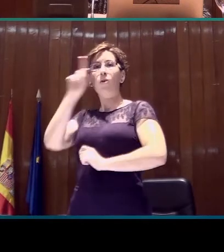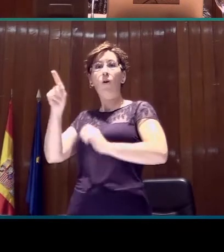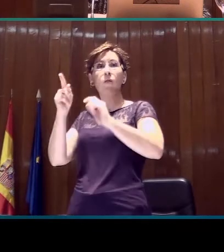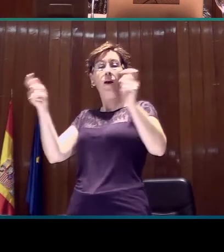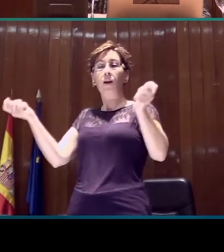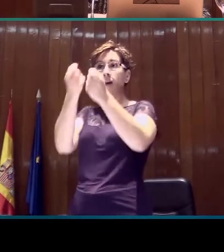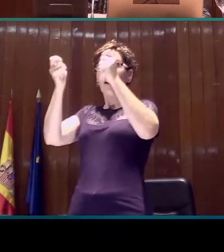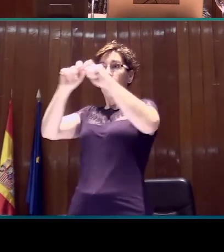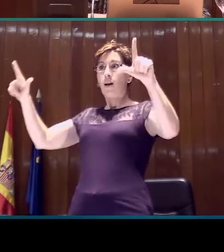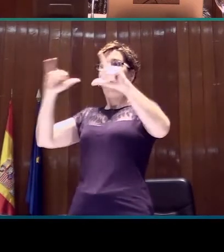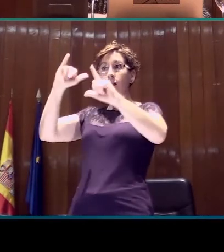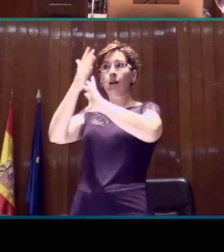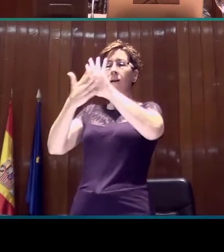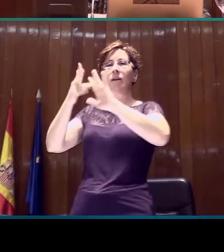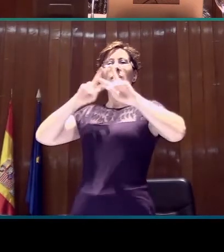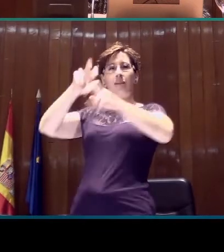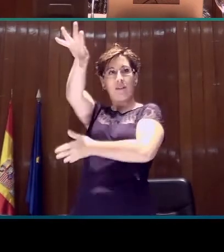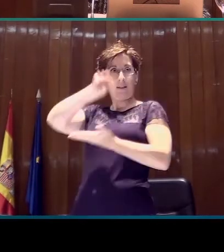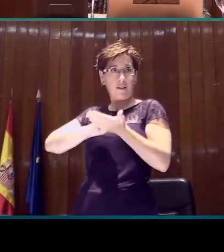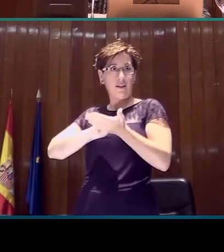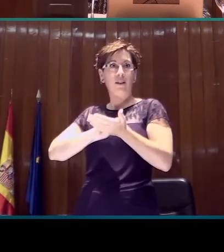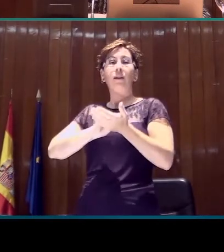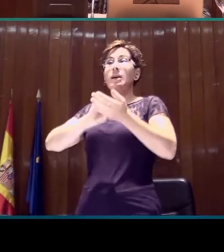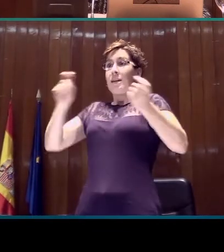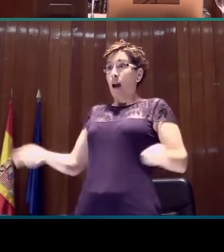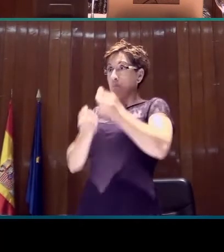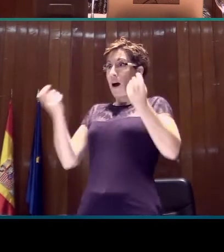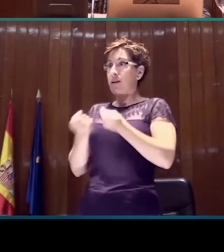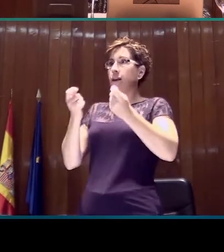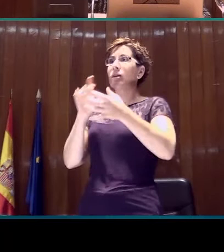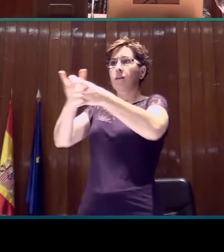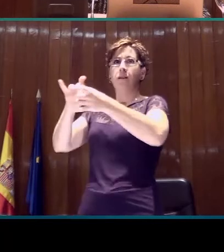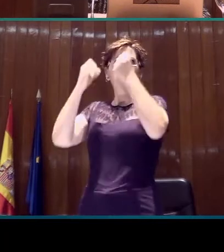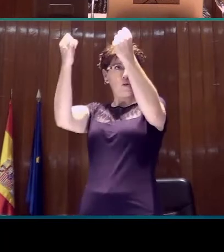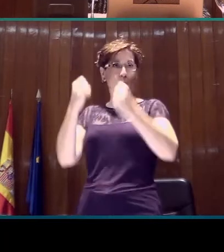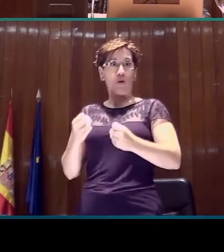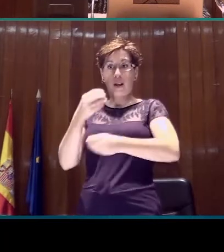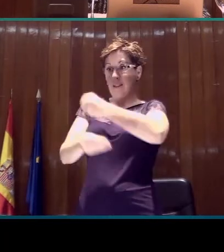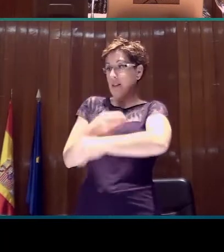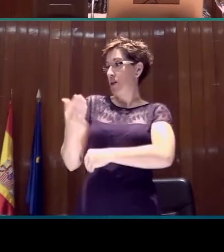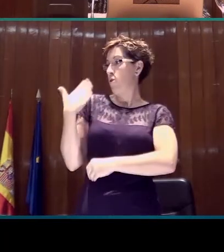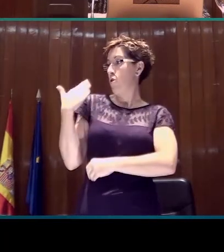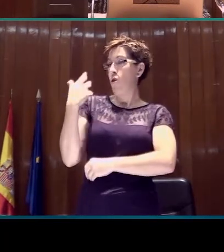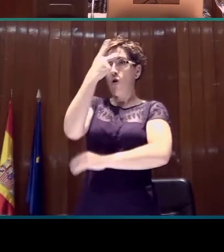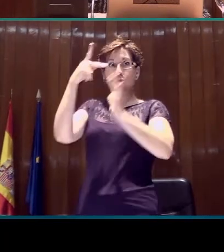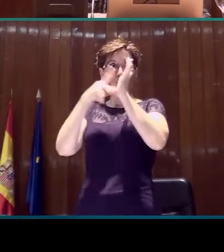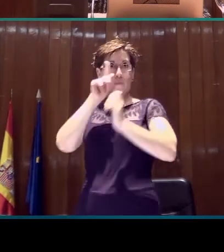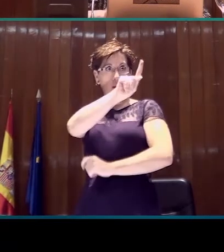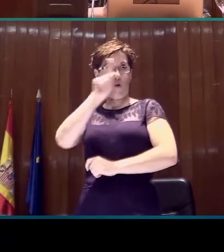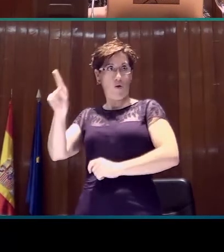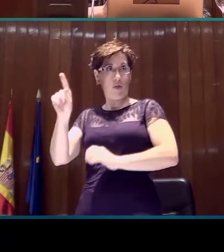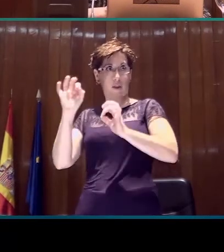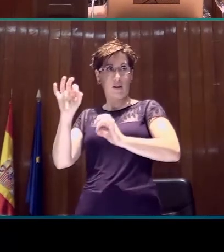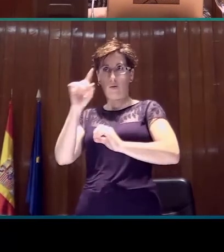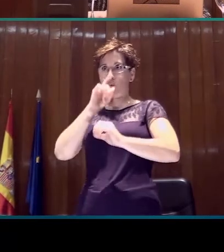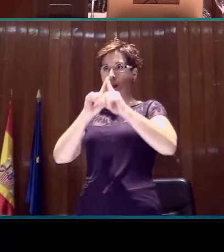la campaña institucional que se ha analizado se desarrolló en este último año analizado, en 2011. Y, bueno,